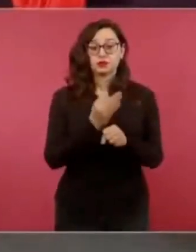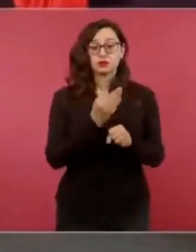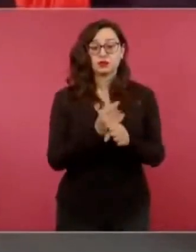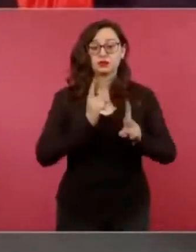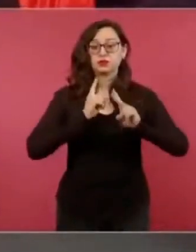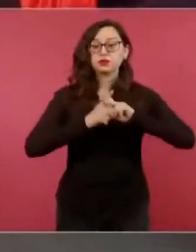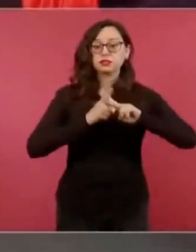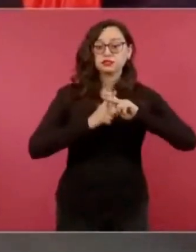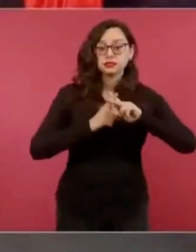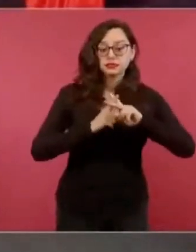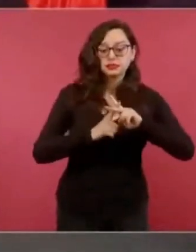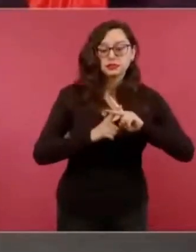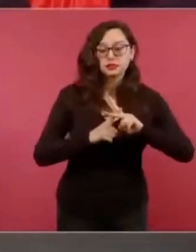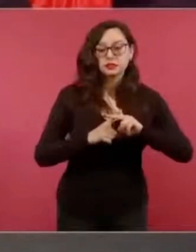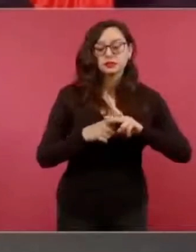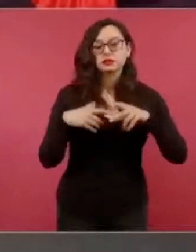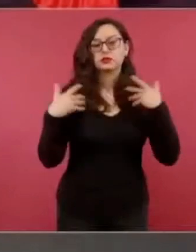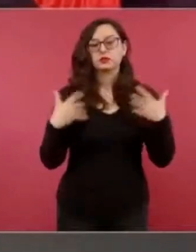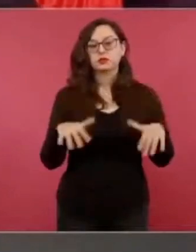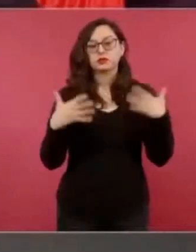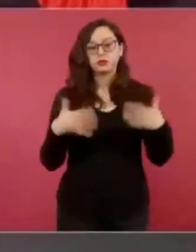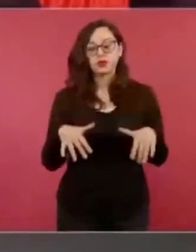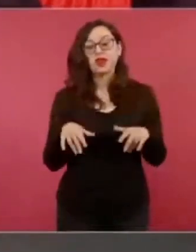récord en empleos.